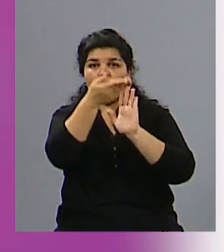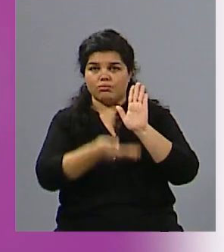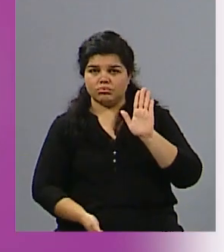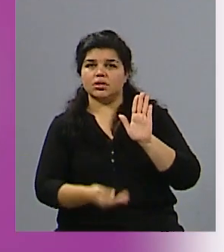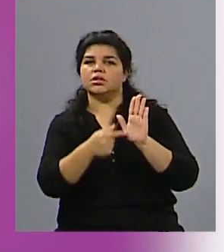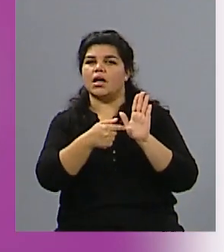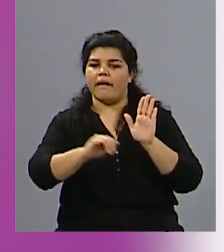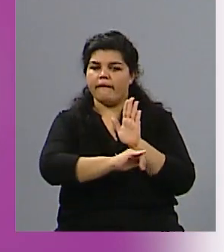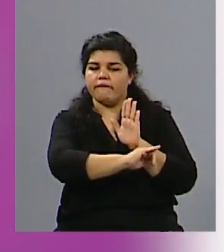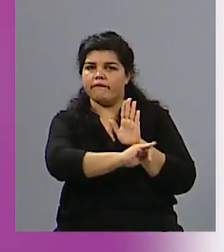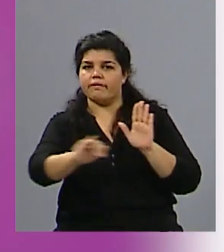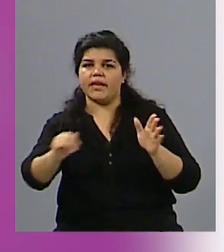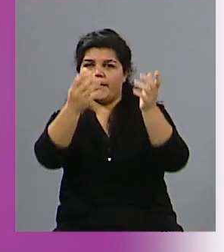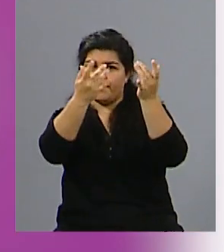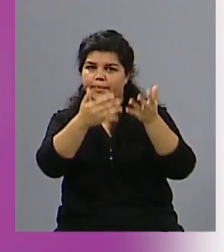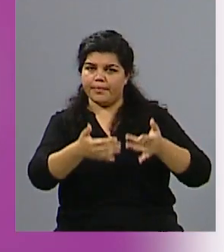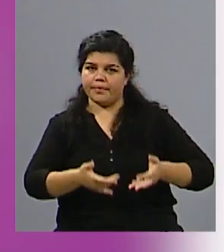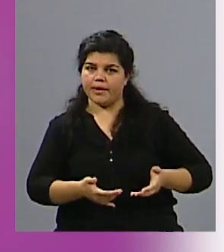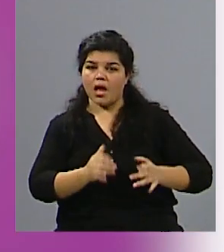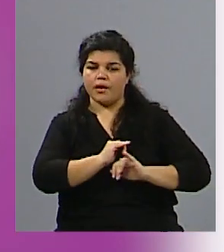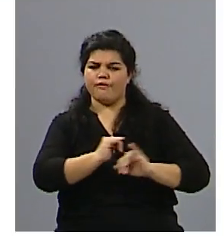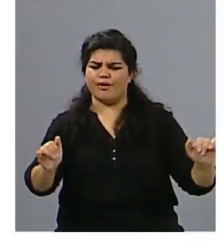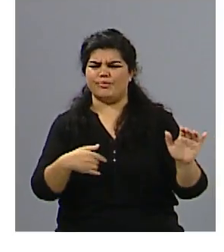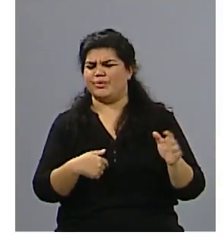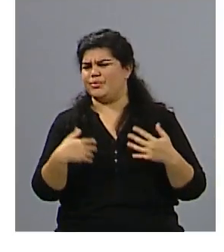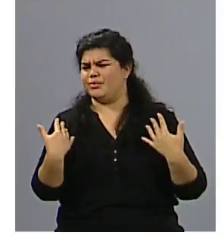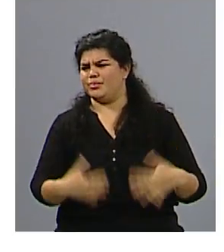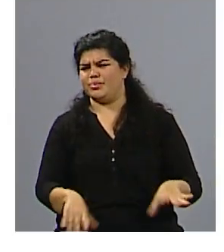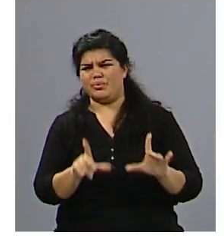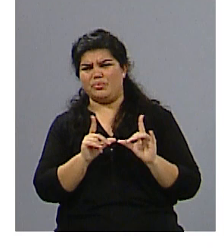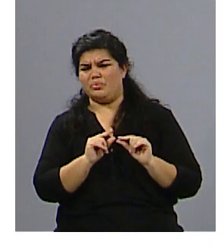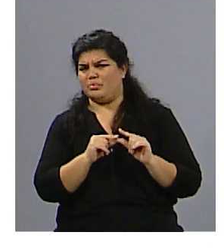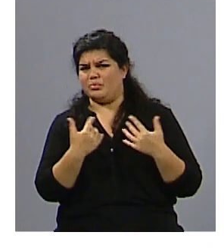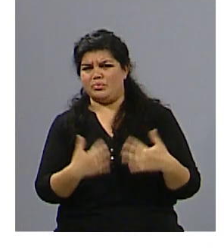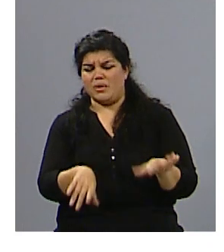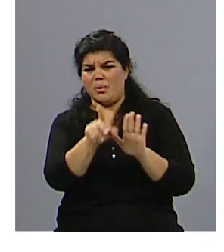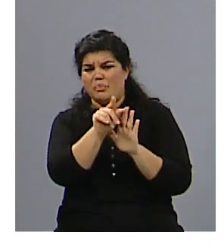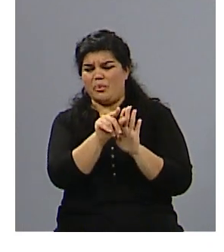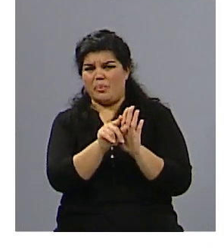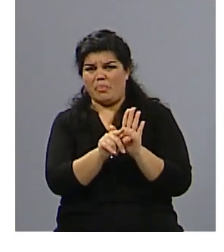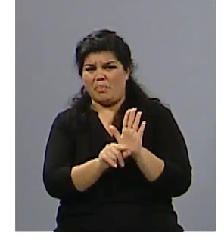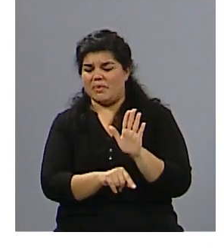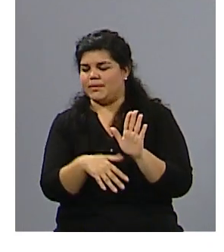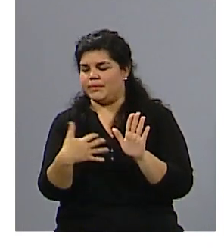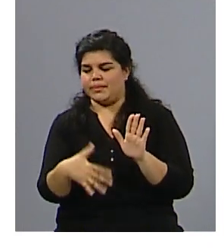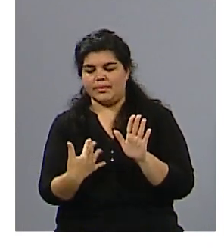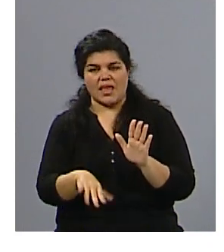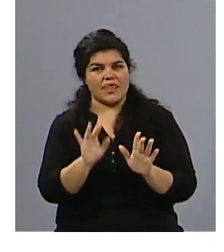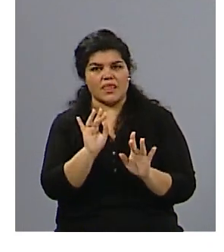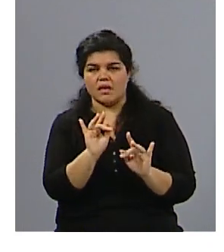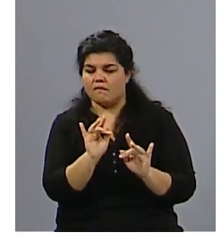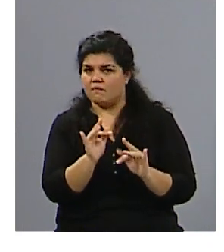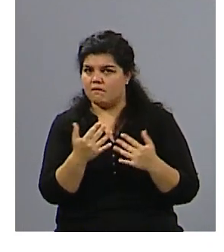en las últimas horas lamentable informe, ¿no? Porque esto habla de cifras, cifras que son difíciles de entender